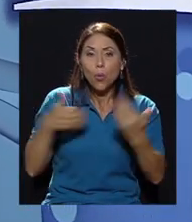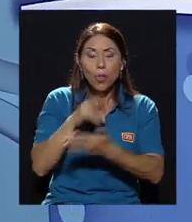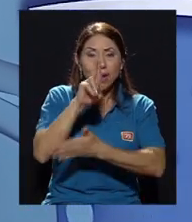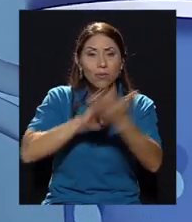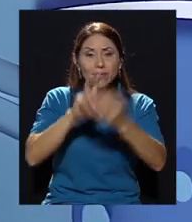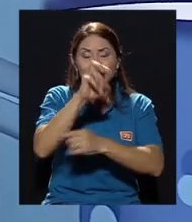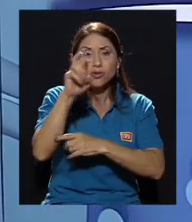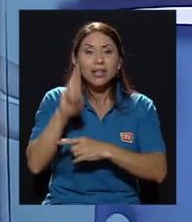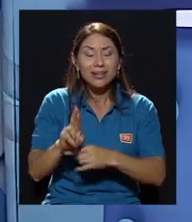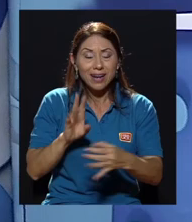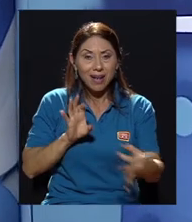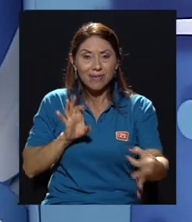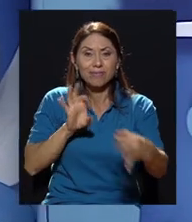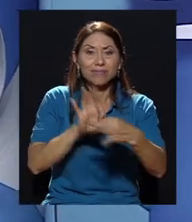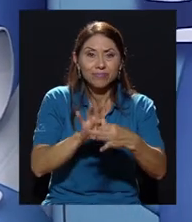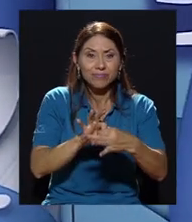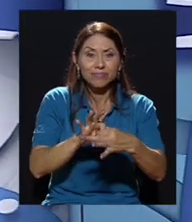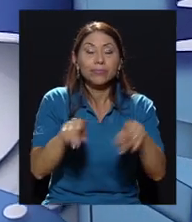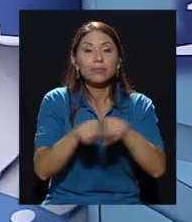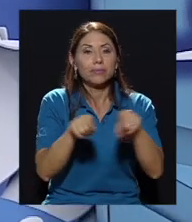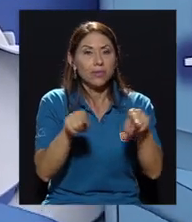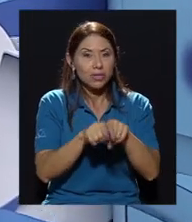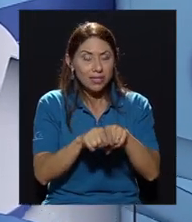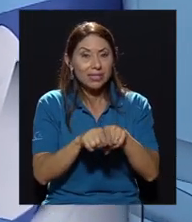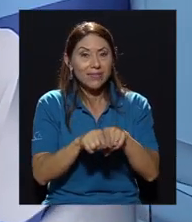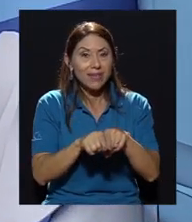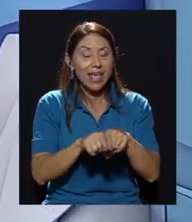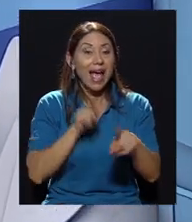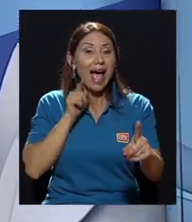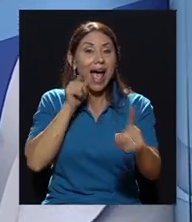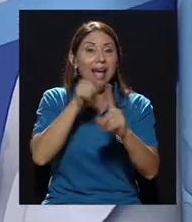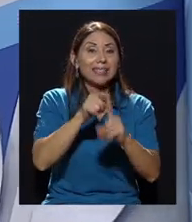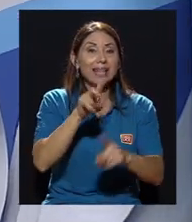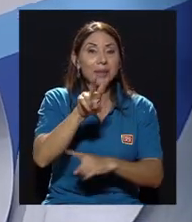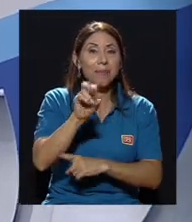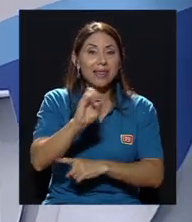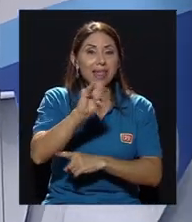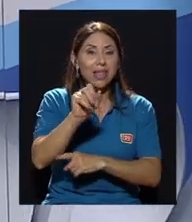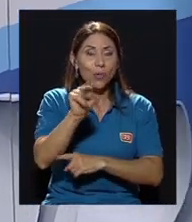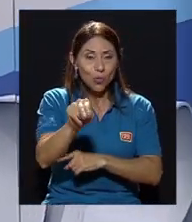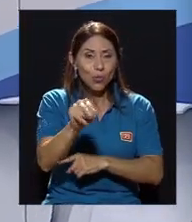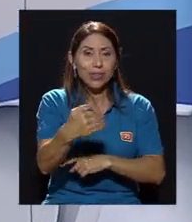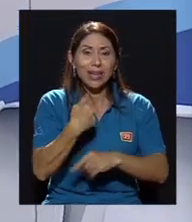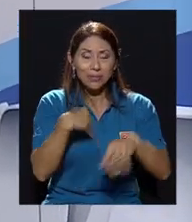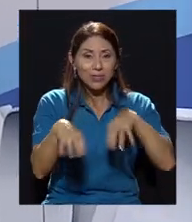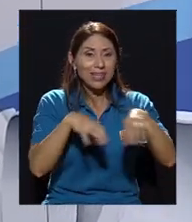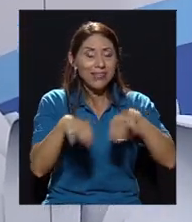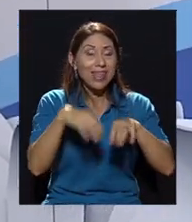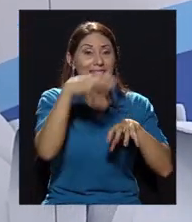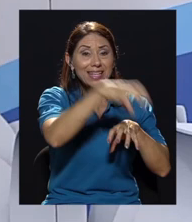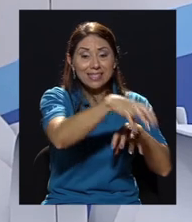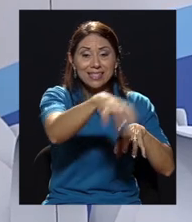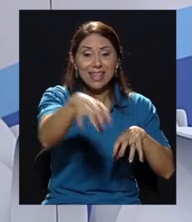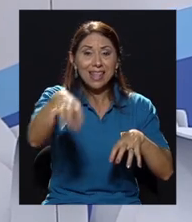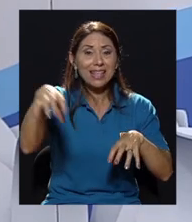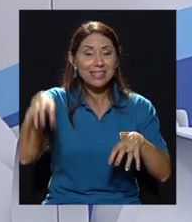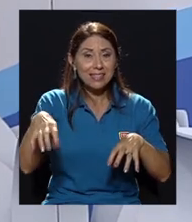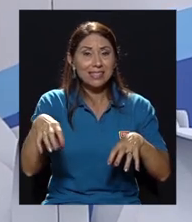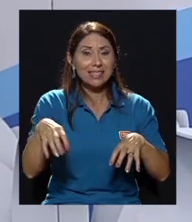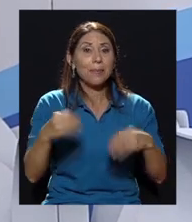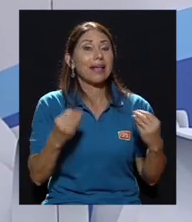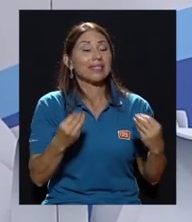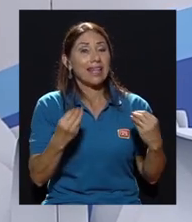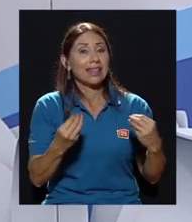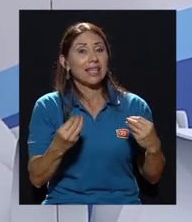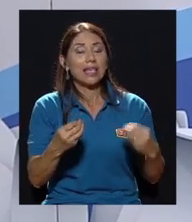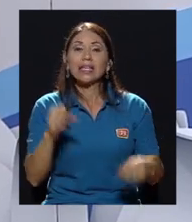Universidad de Costa Rica se sumó a esta iniciativa. Te cuento que inclusive hasta el 20 de junio tenemos actividades en sedes. Bastante.